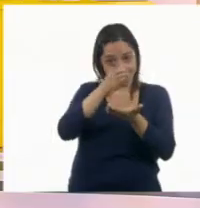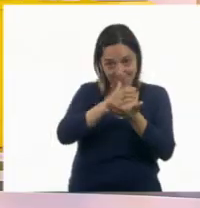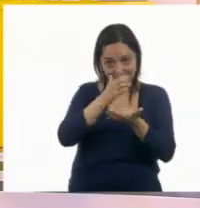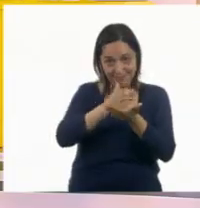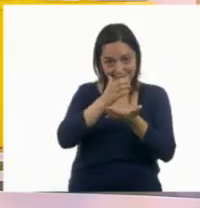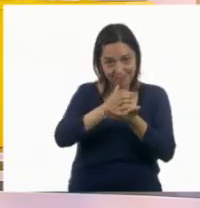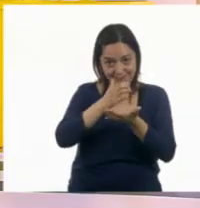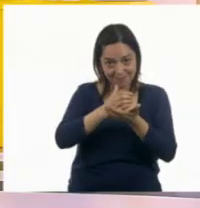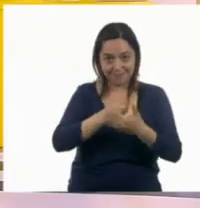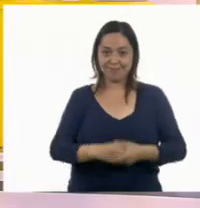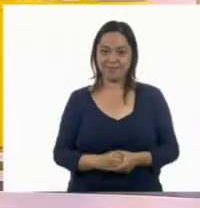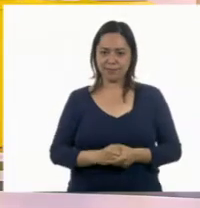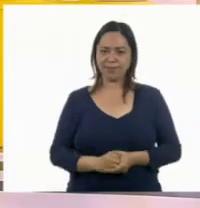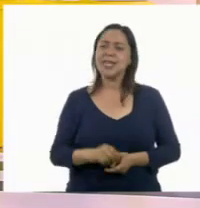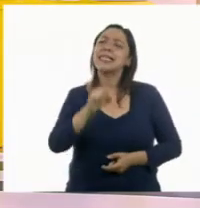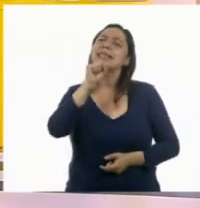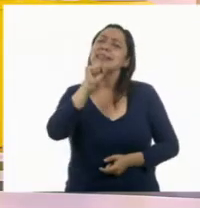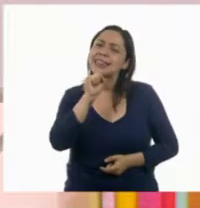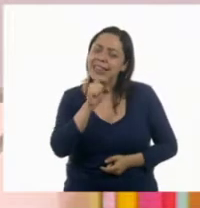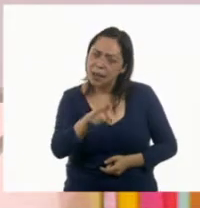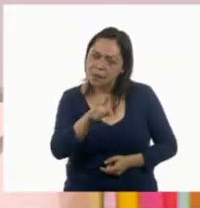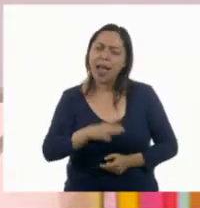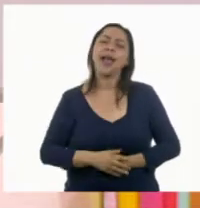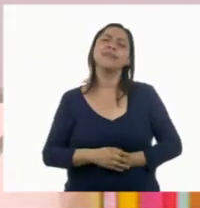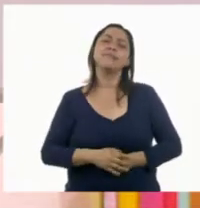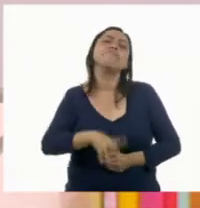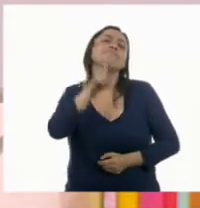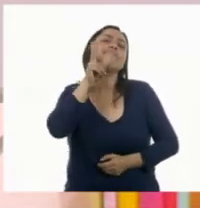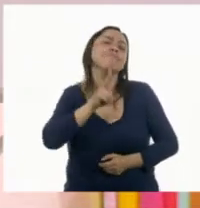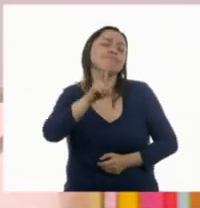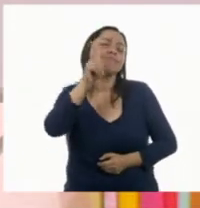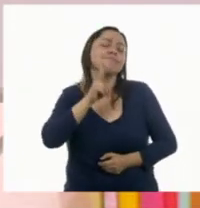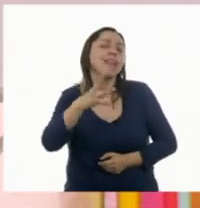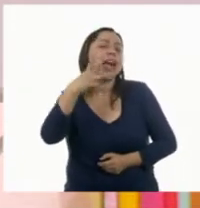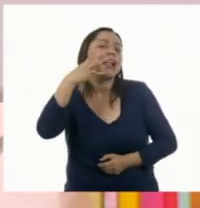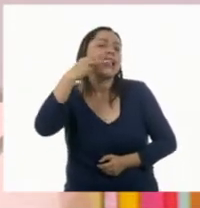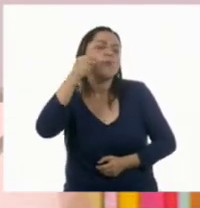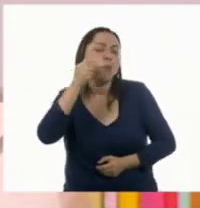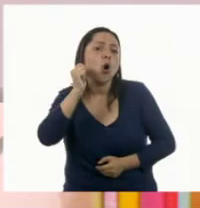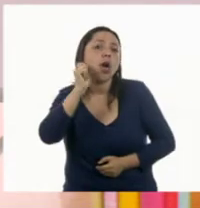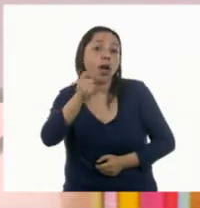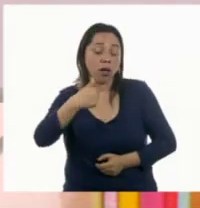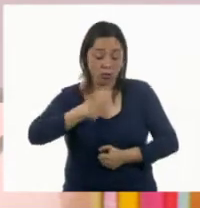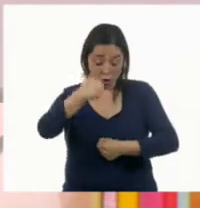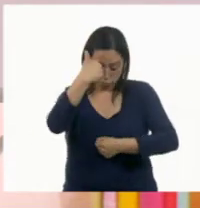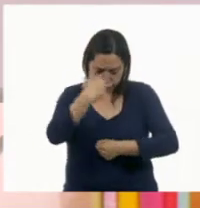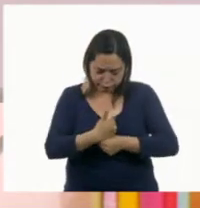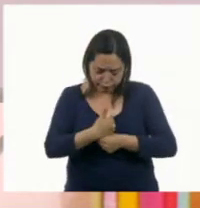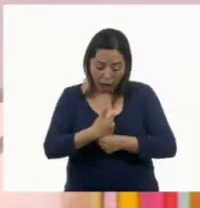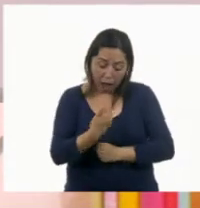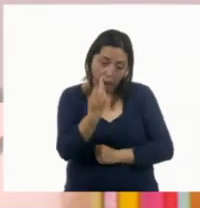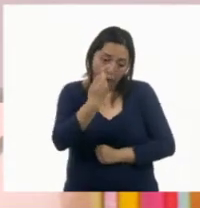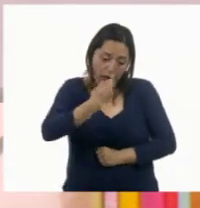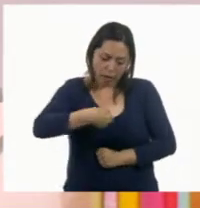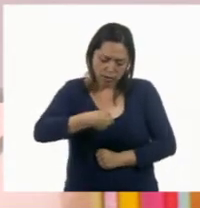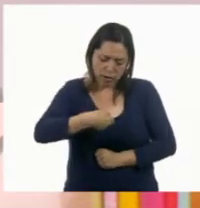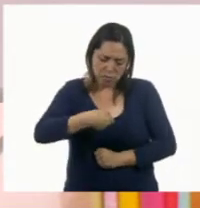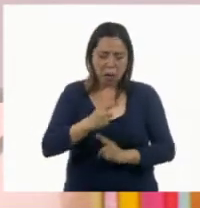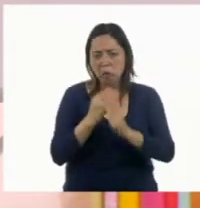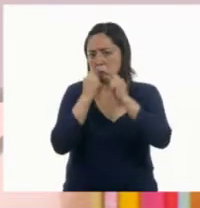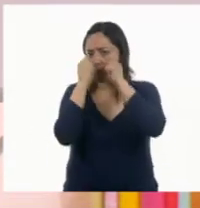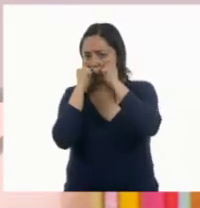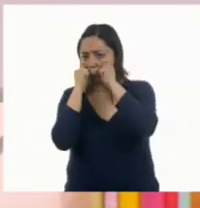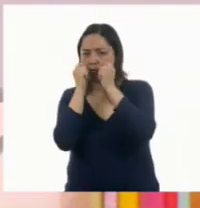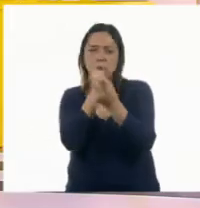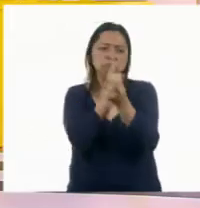Y también podemos probar un poco, hacer lo que hizo el limón. Aceptar y poder relacionarnos con los demás sin problema alguno.